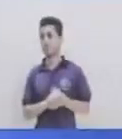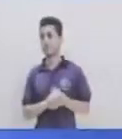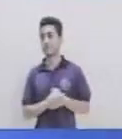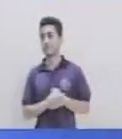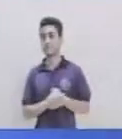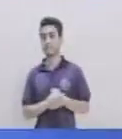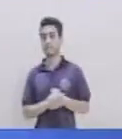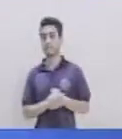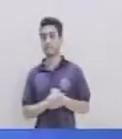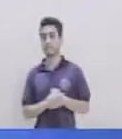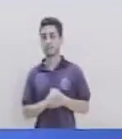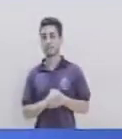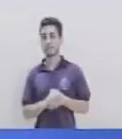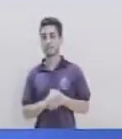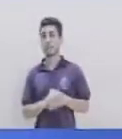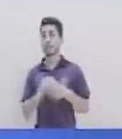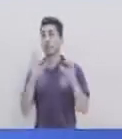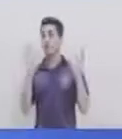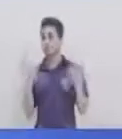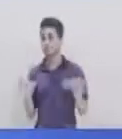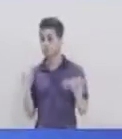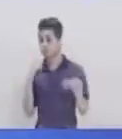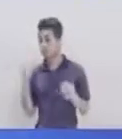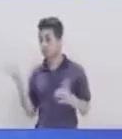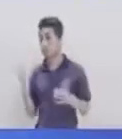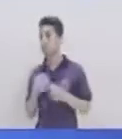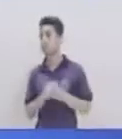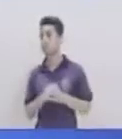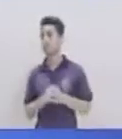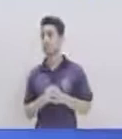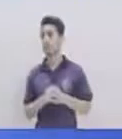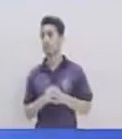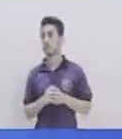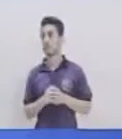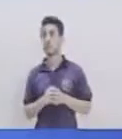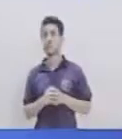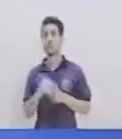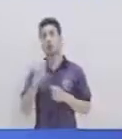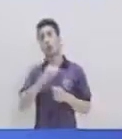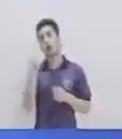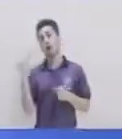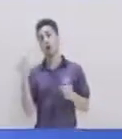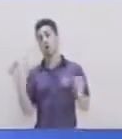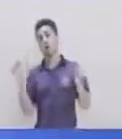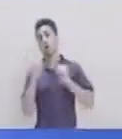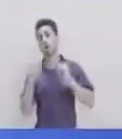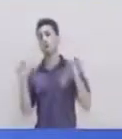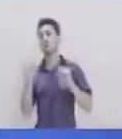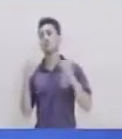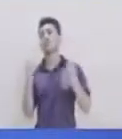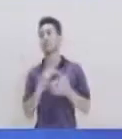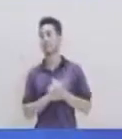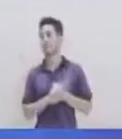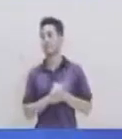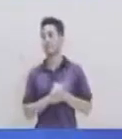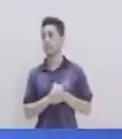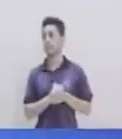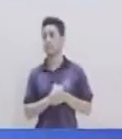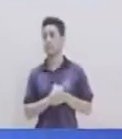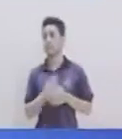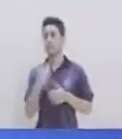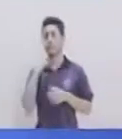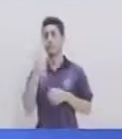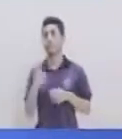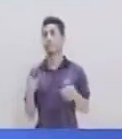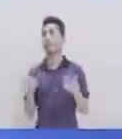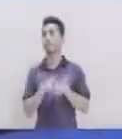Amplio Cuando terminamos De hacer el movimiento Pasamos al siguiente ejercicio El siguiente ejercicio Vamos a estar En